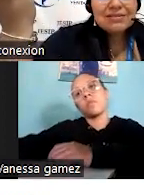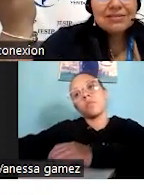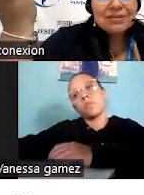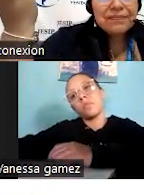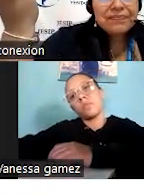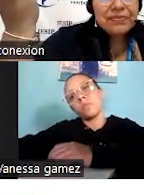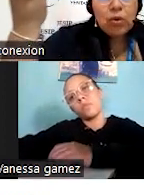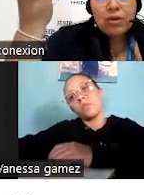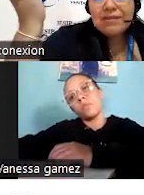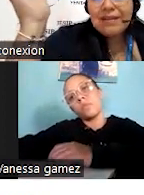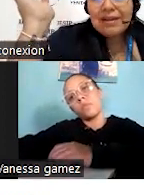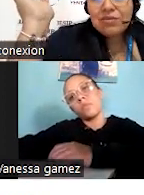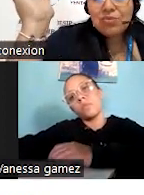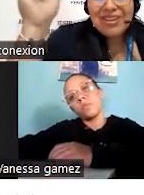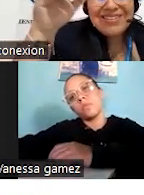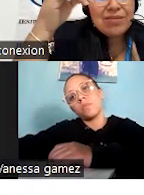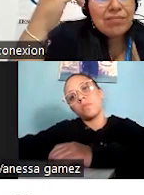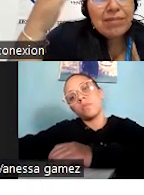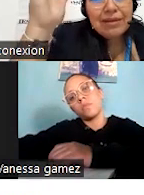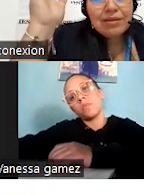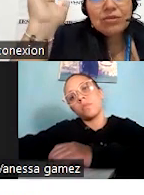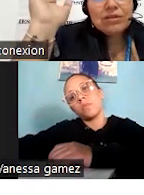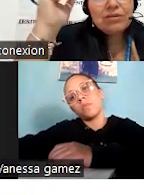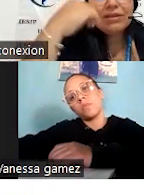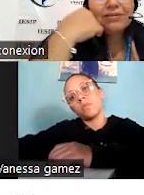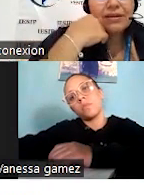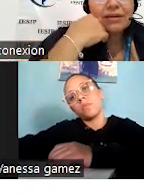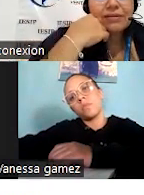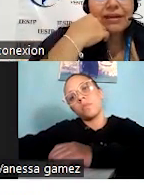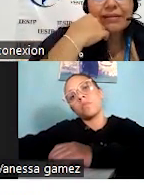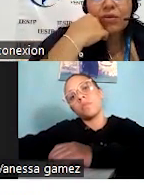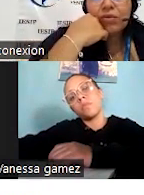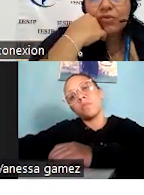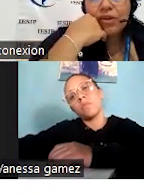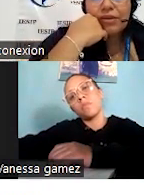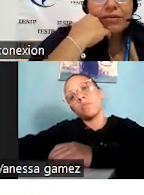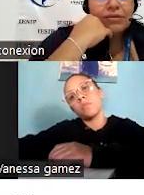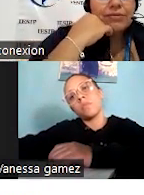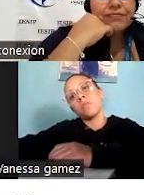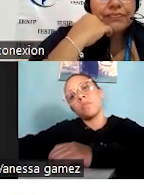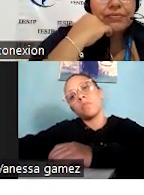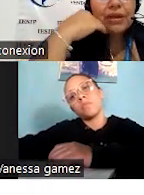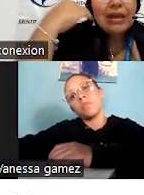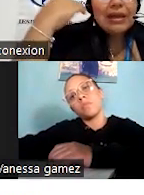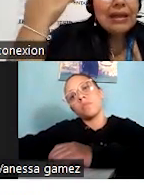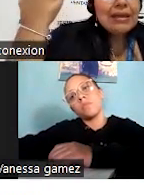cosas. Con Instagram, puedes hacer miles de cosas con Instagram, darte a conocer.